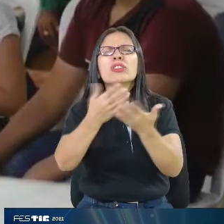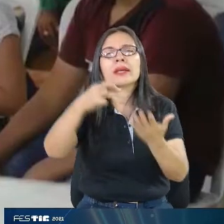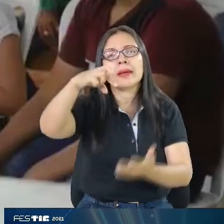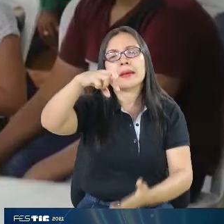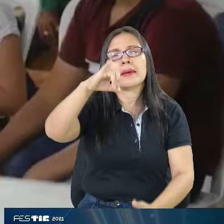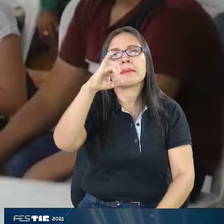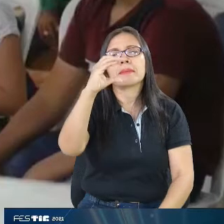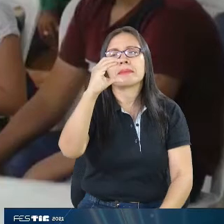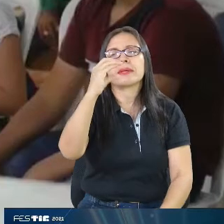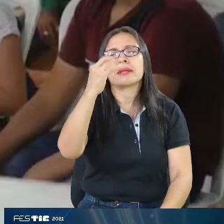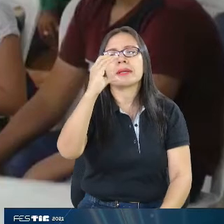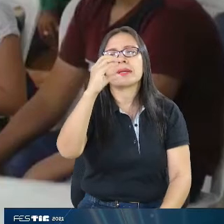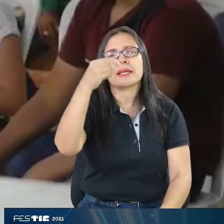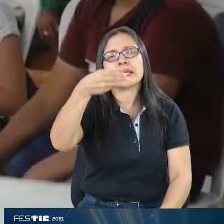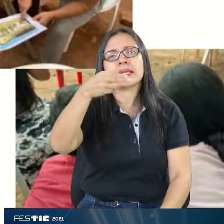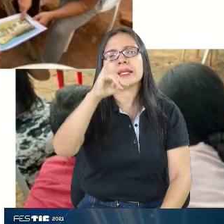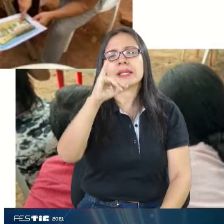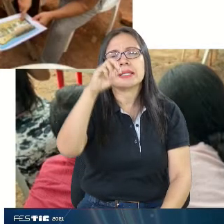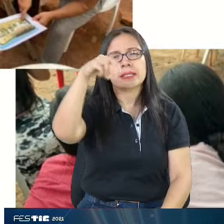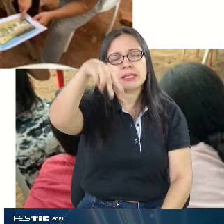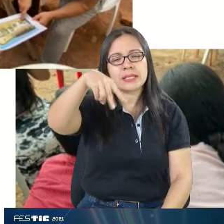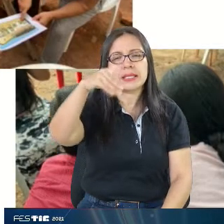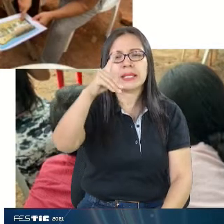para ver cómo se produce la lluvia, por ejemplo.